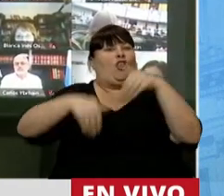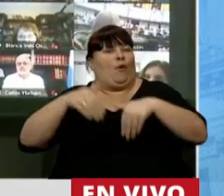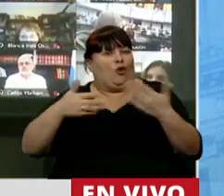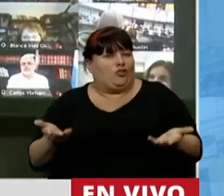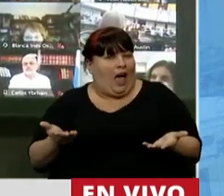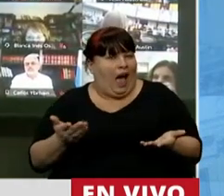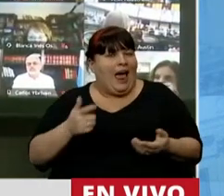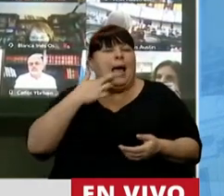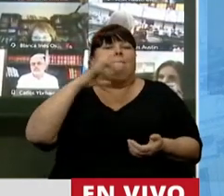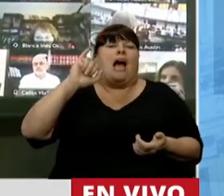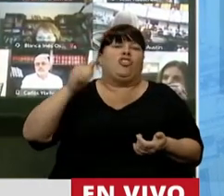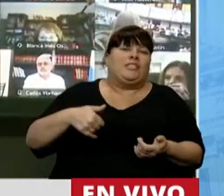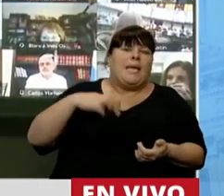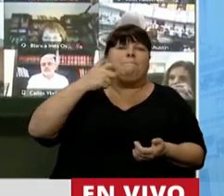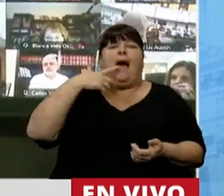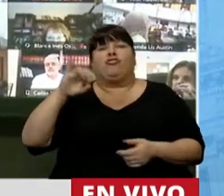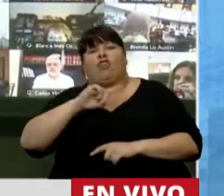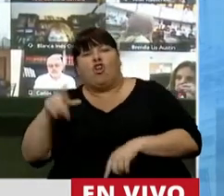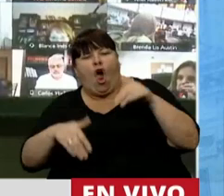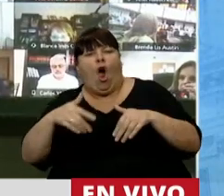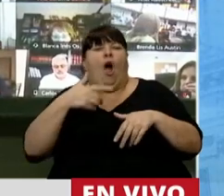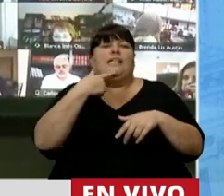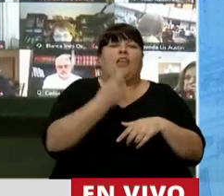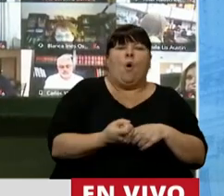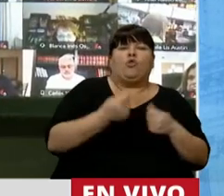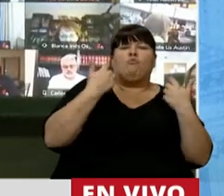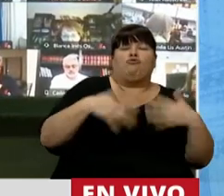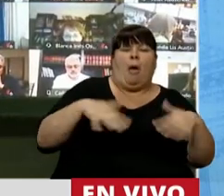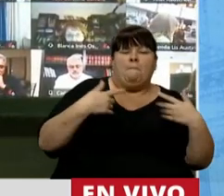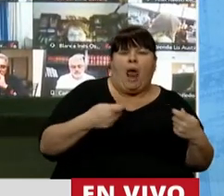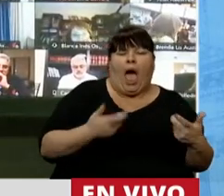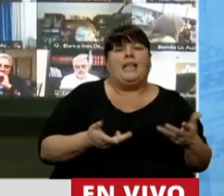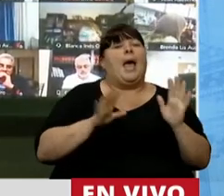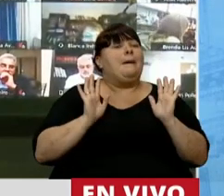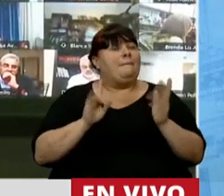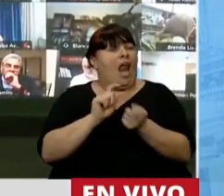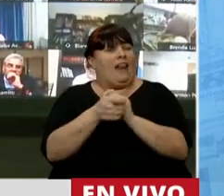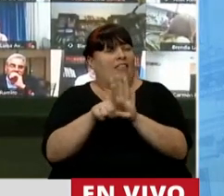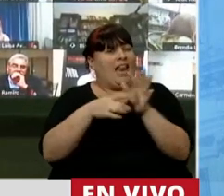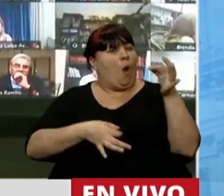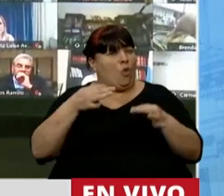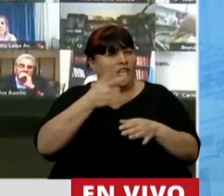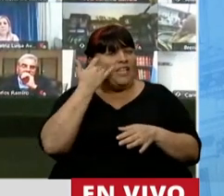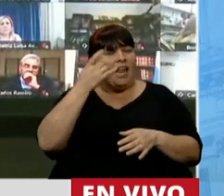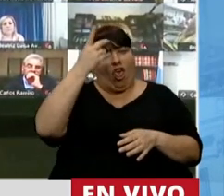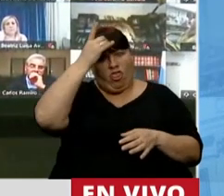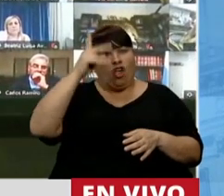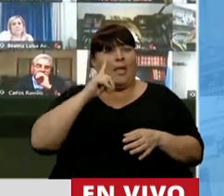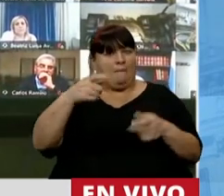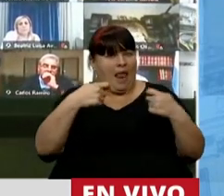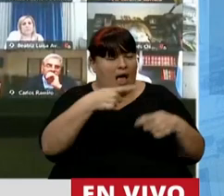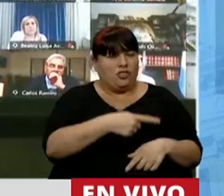Si las pasó, sí. Si las pasó, no. Descubrieron que hay mucha plata. Pero la reforma judicial se llevaba a 12 mil